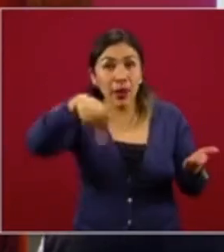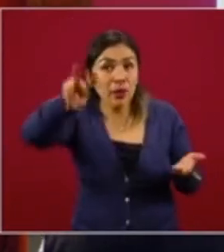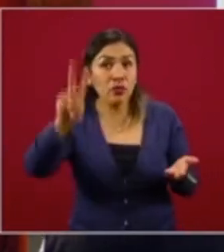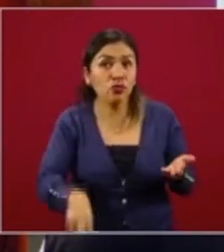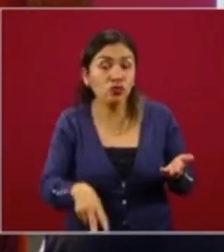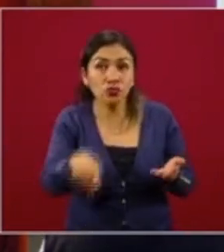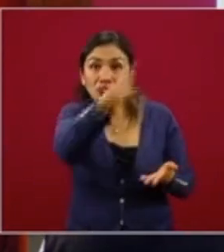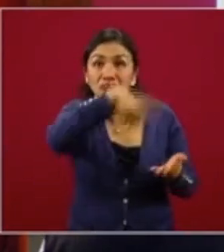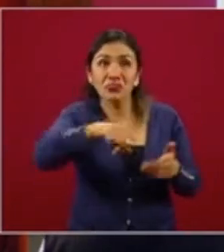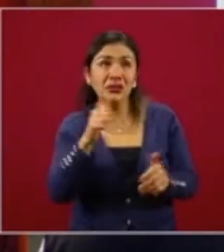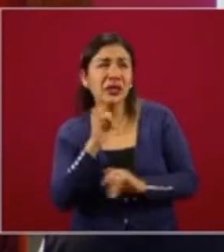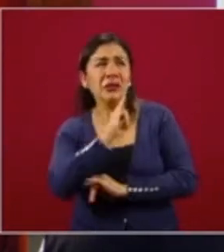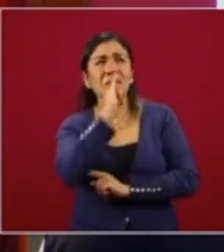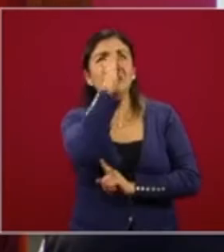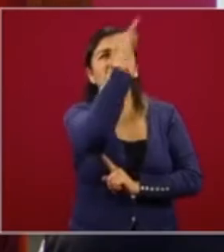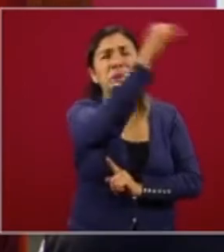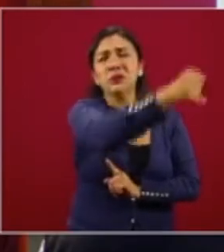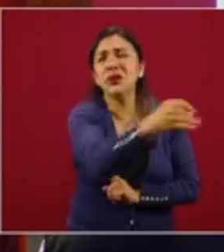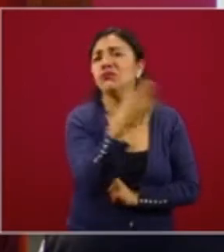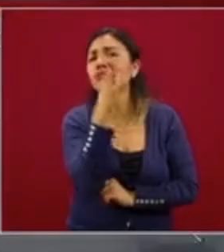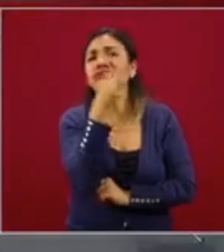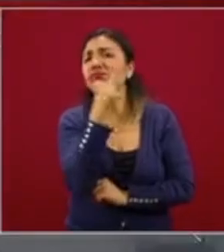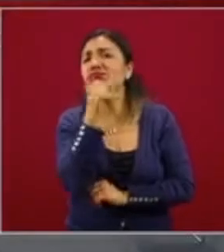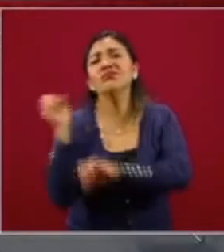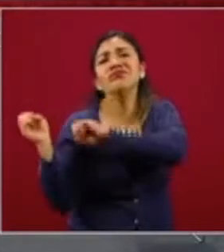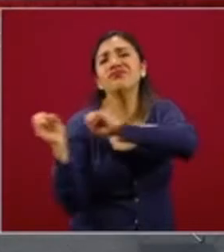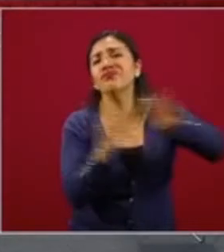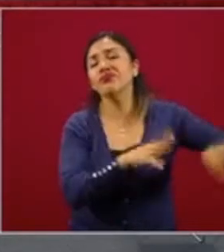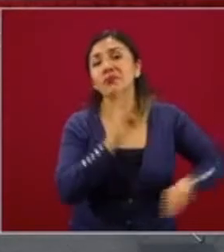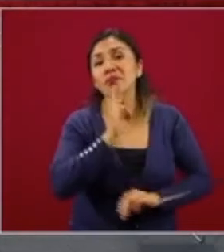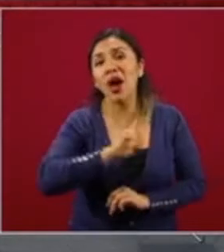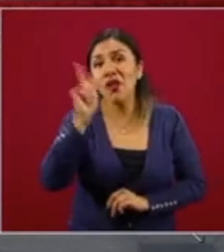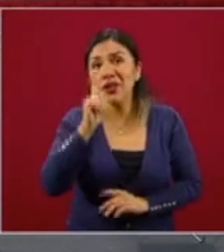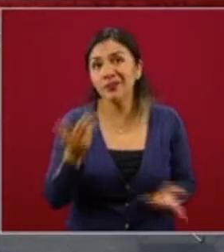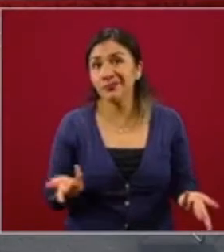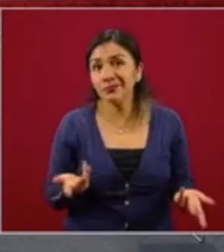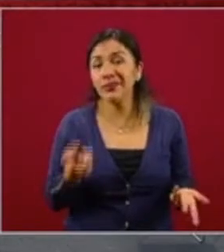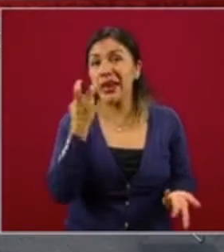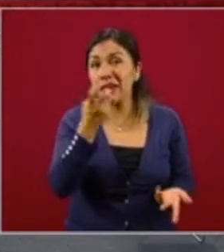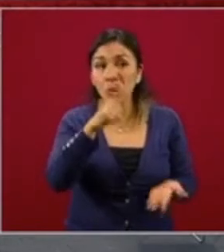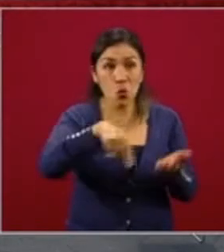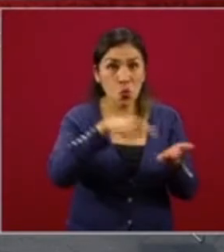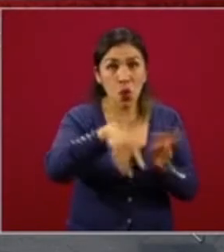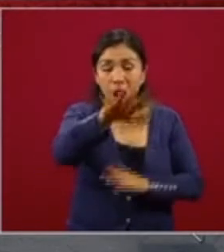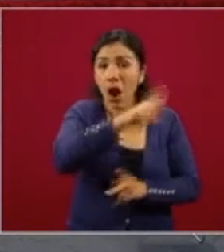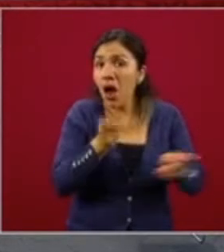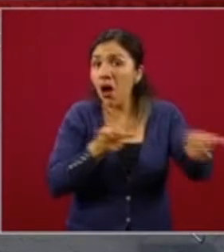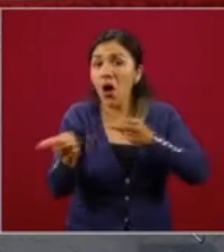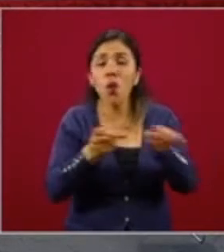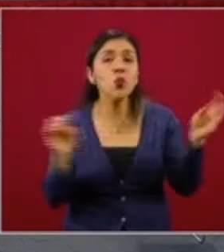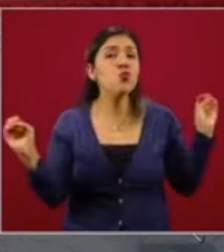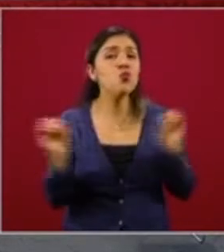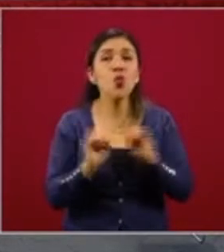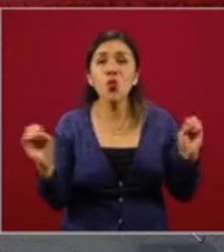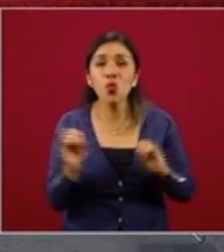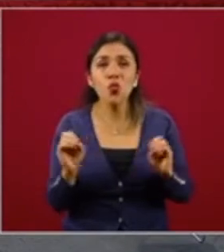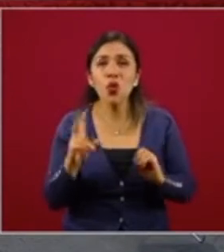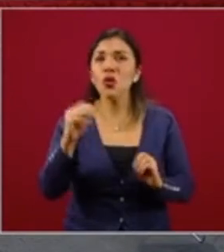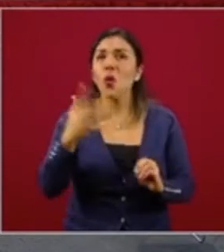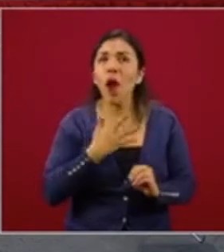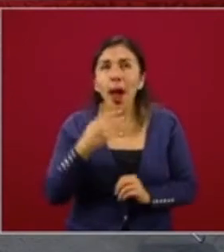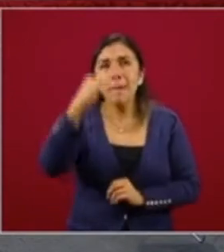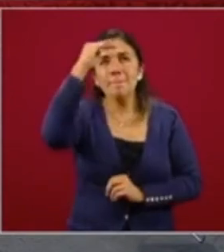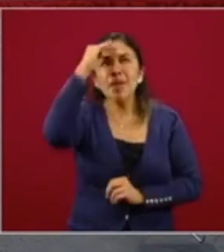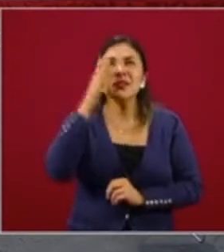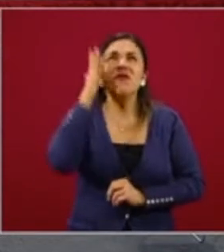por la distancia, quedan finalmente abandonadas. Estamos hablando también de un área sin planeación, prácticamente, sin planes de